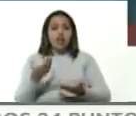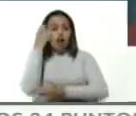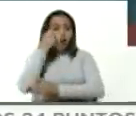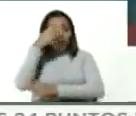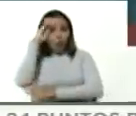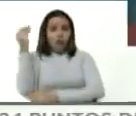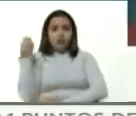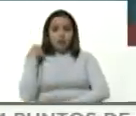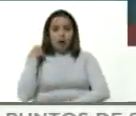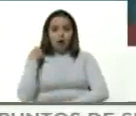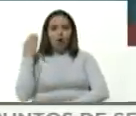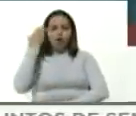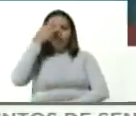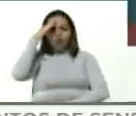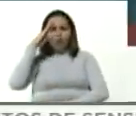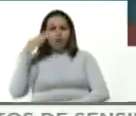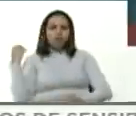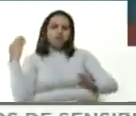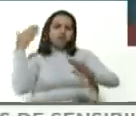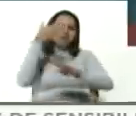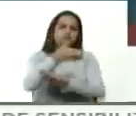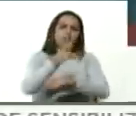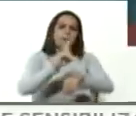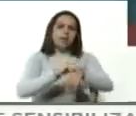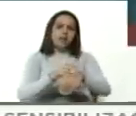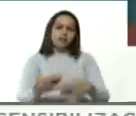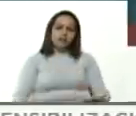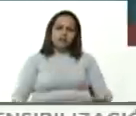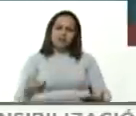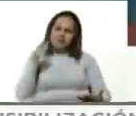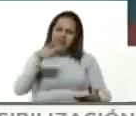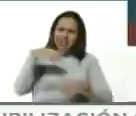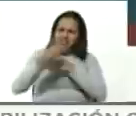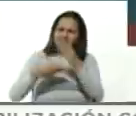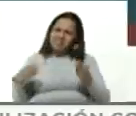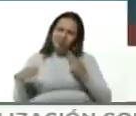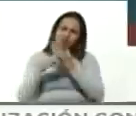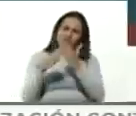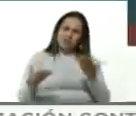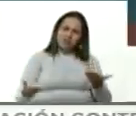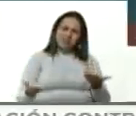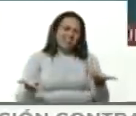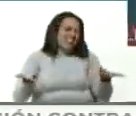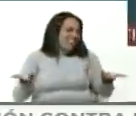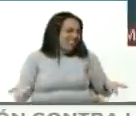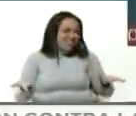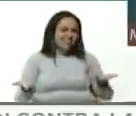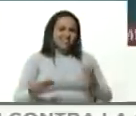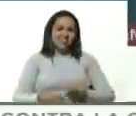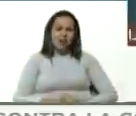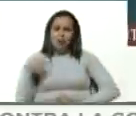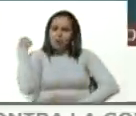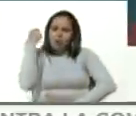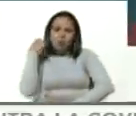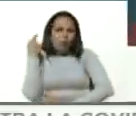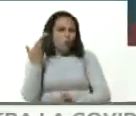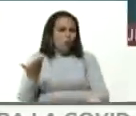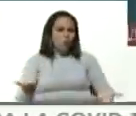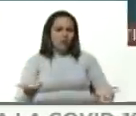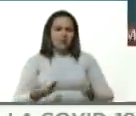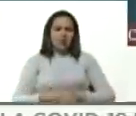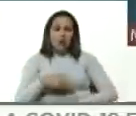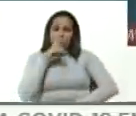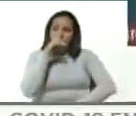llamada para colaborar, Cuba envía a sus médicos. ¿van a sancionar? O sea, es de verdad descabellado, es